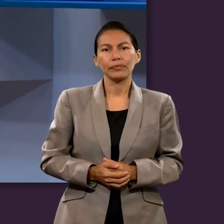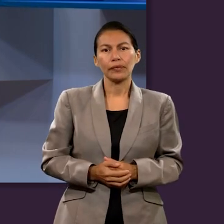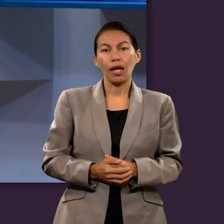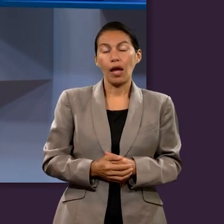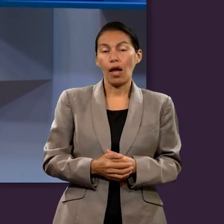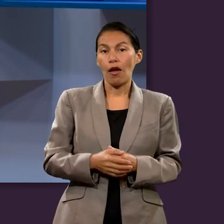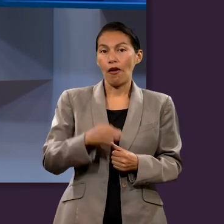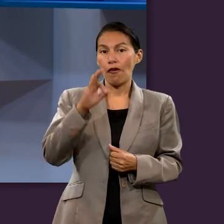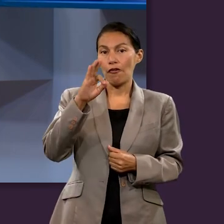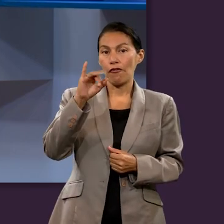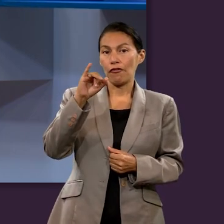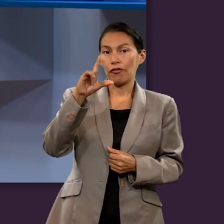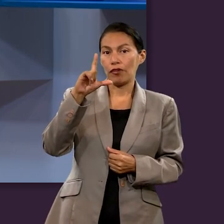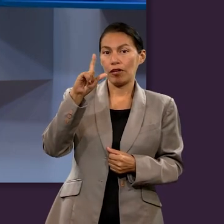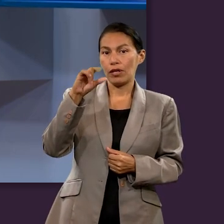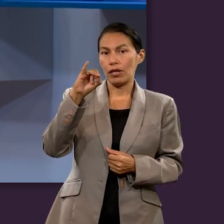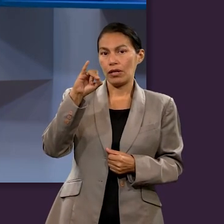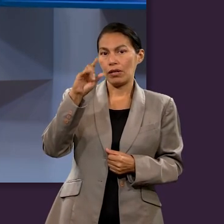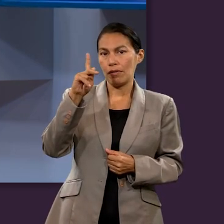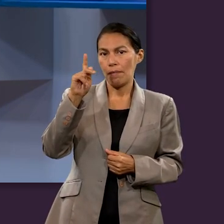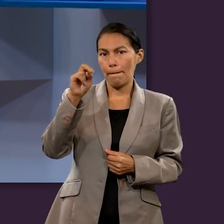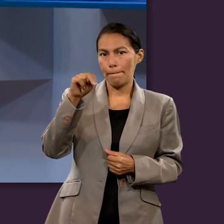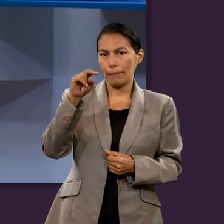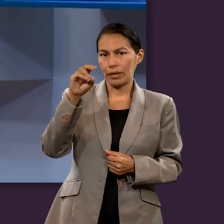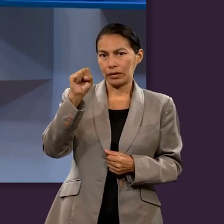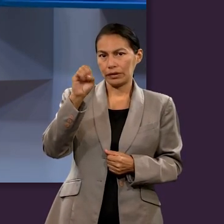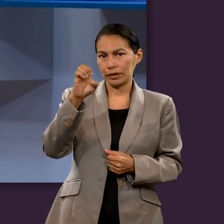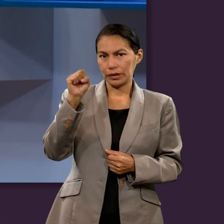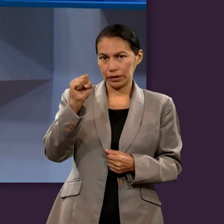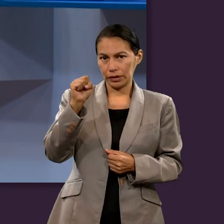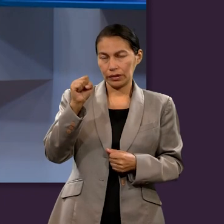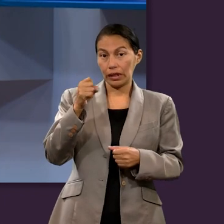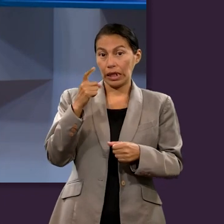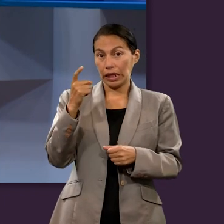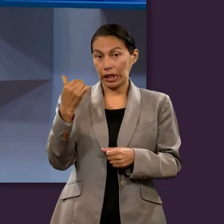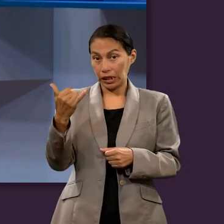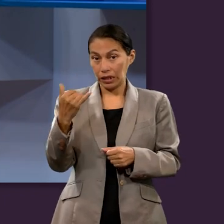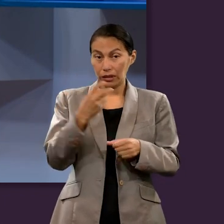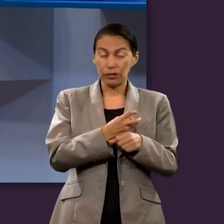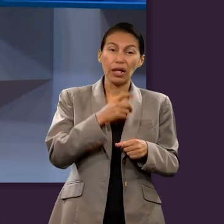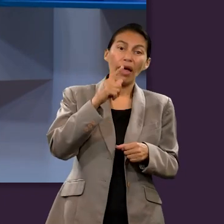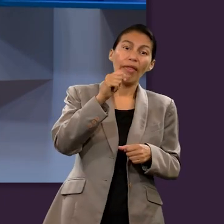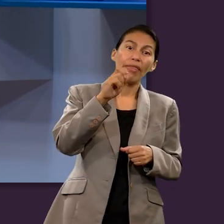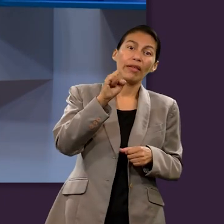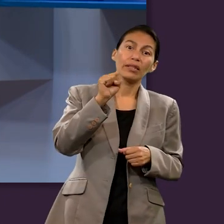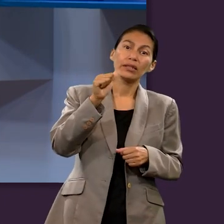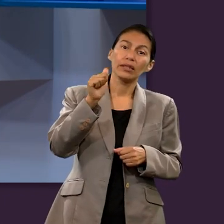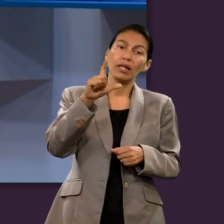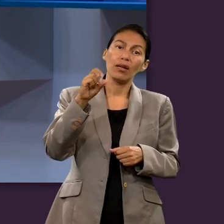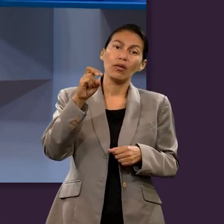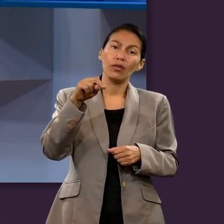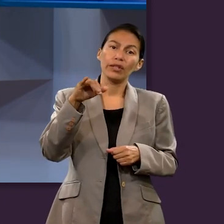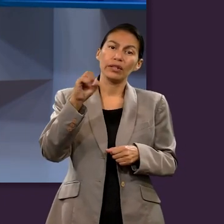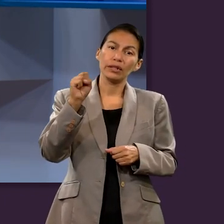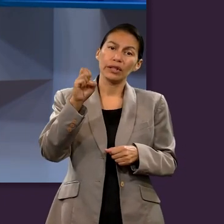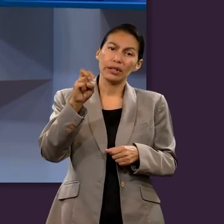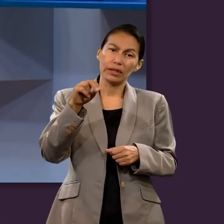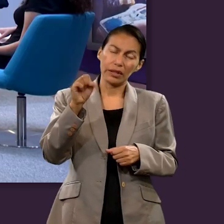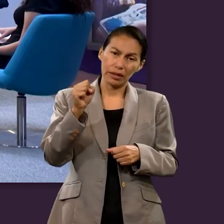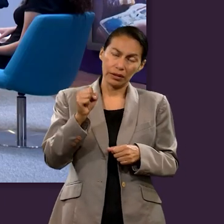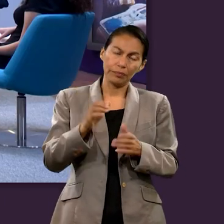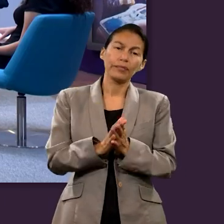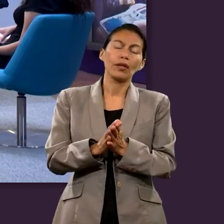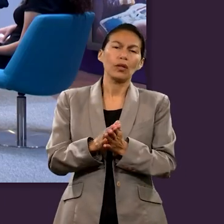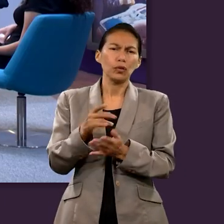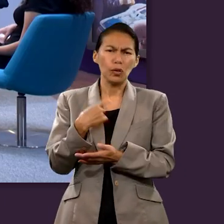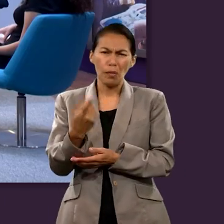seguir con algunos que están en Filipenses y Primera de Tesalonicenses, para lo cual le vamos a pedir a Ruth el